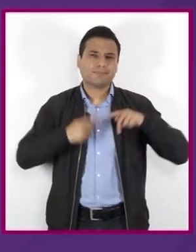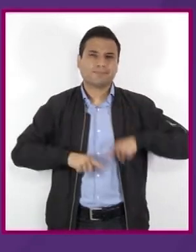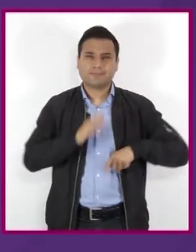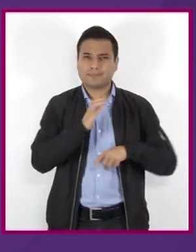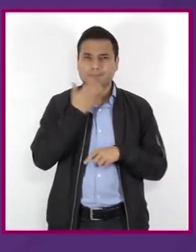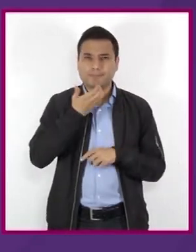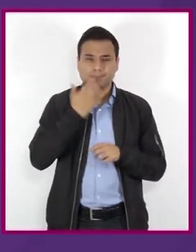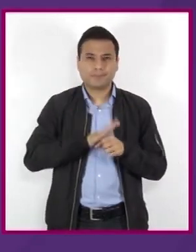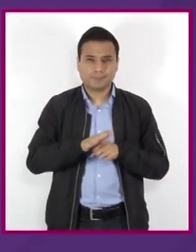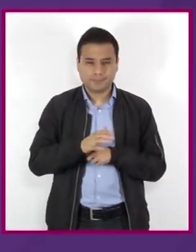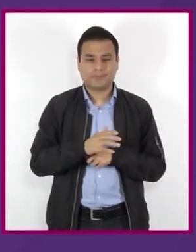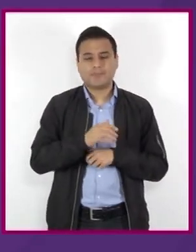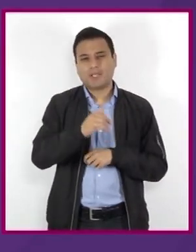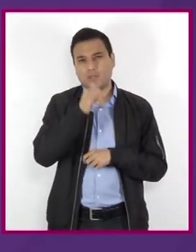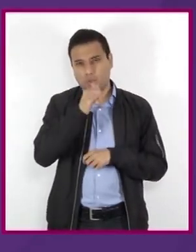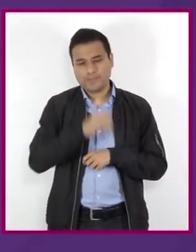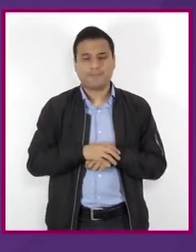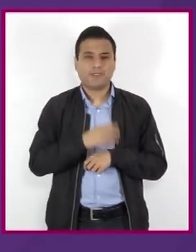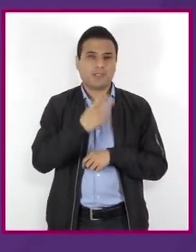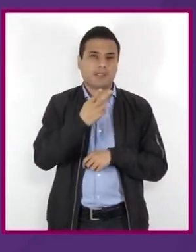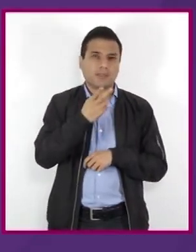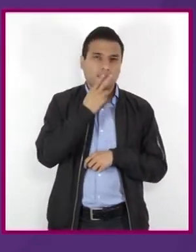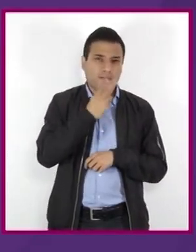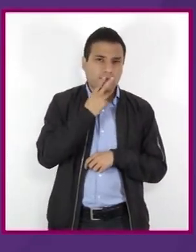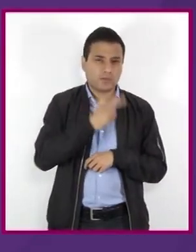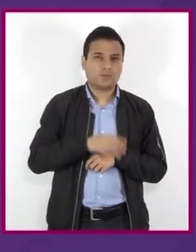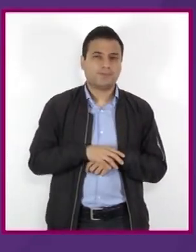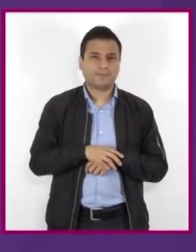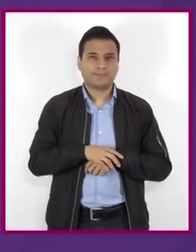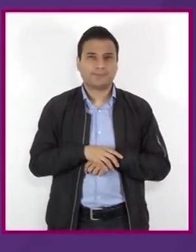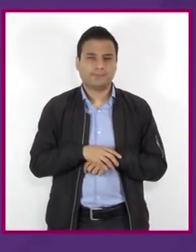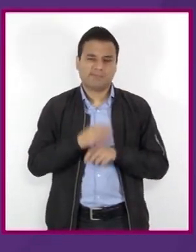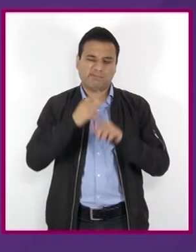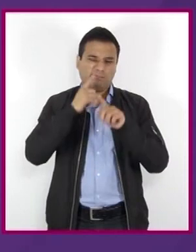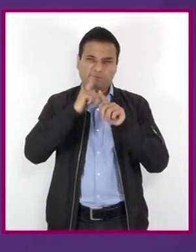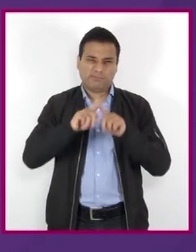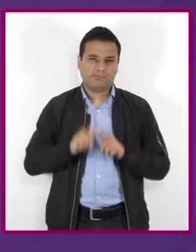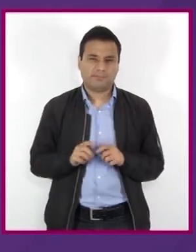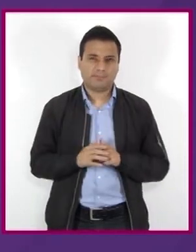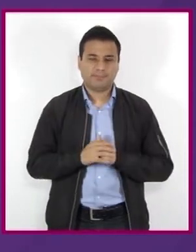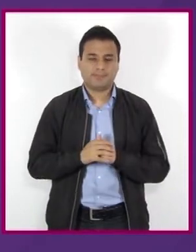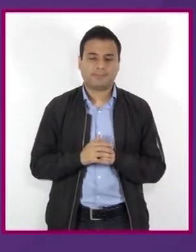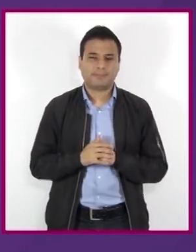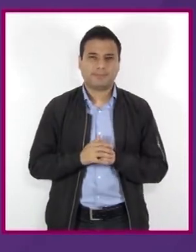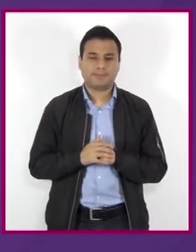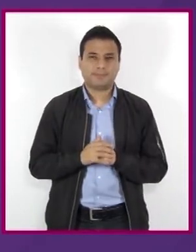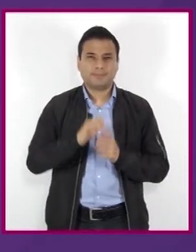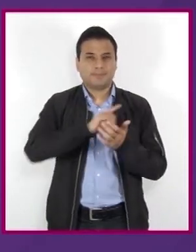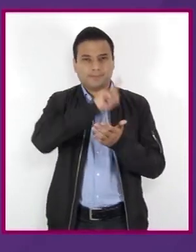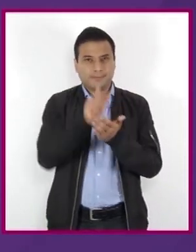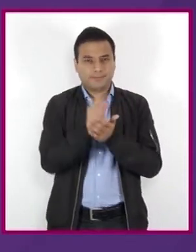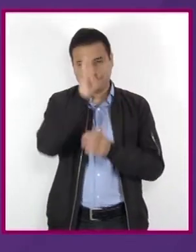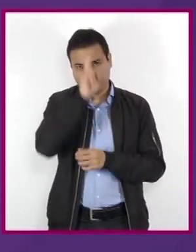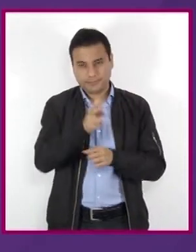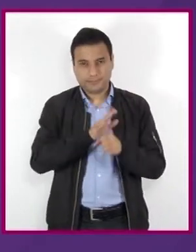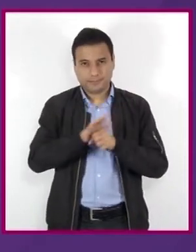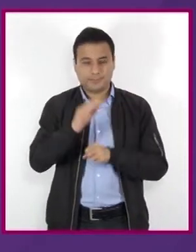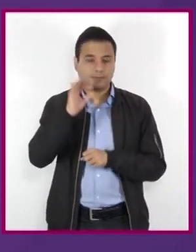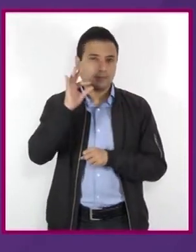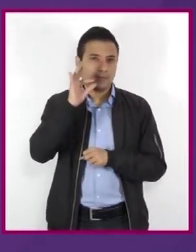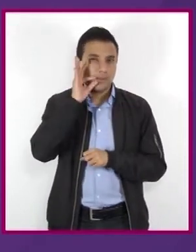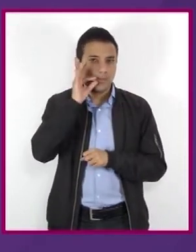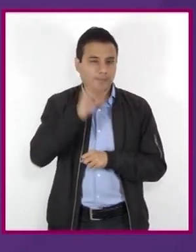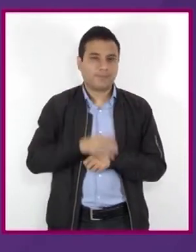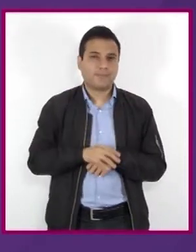alcohol, tabaco e inhalables. Dentro de las ilegales destacan marihuana,